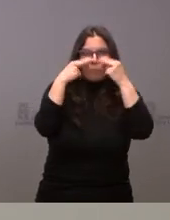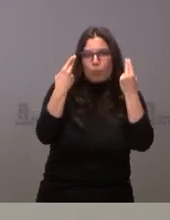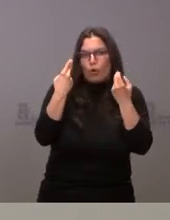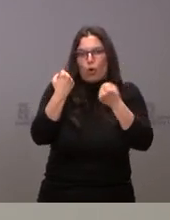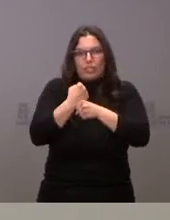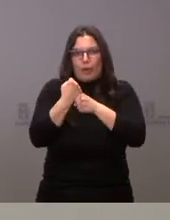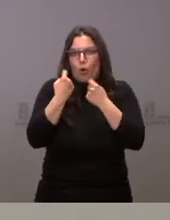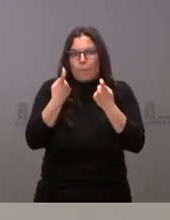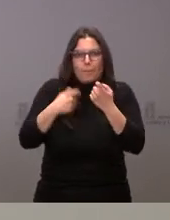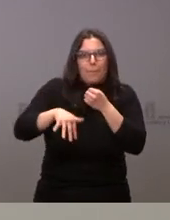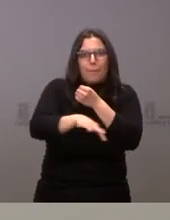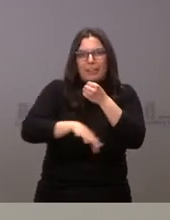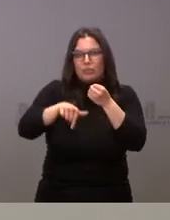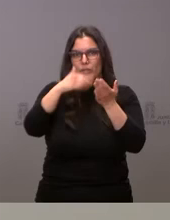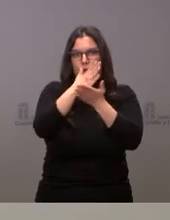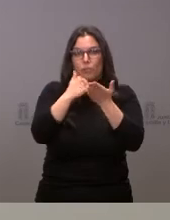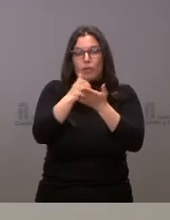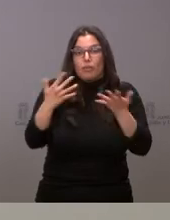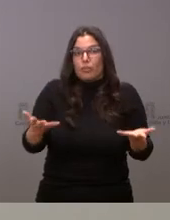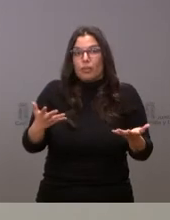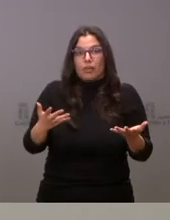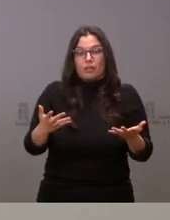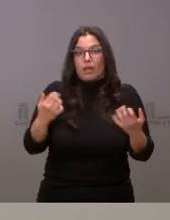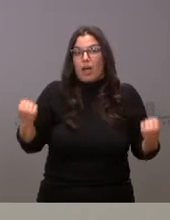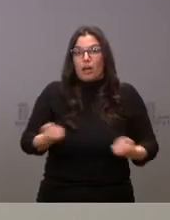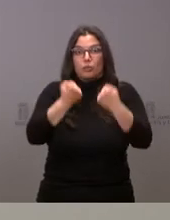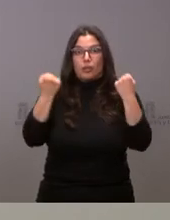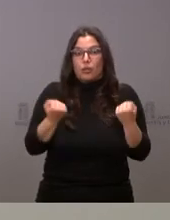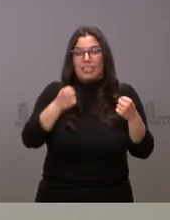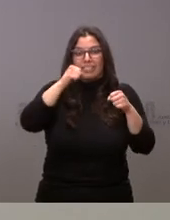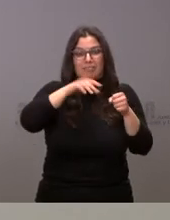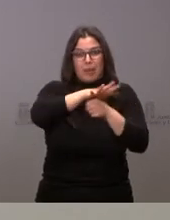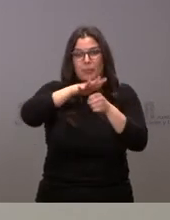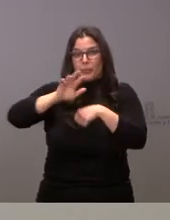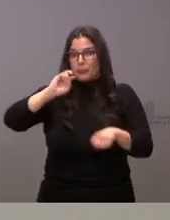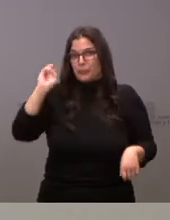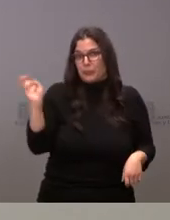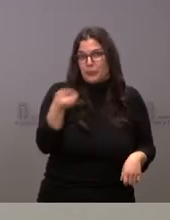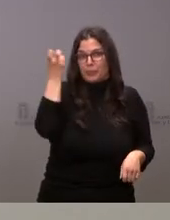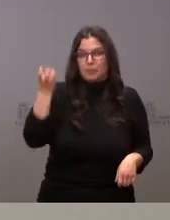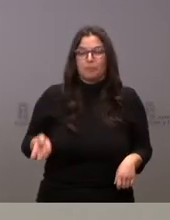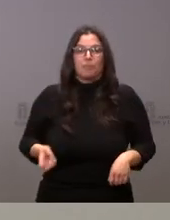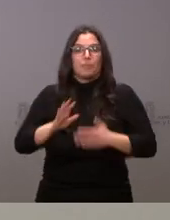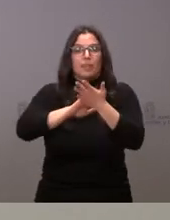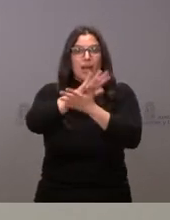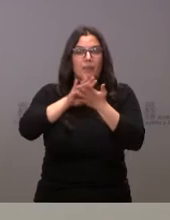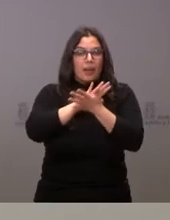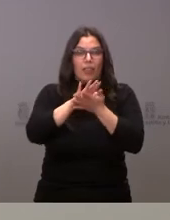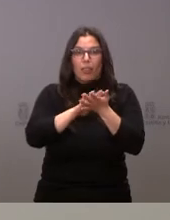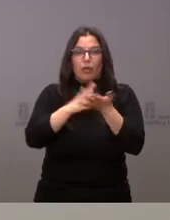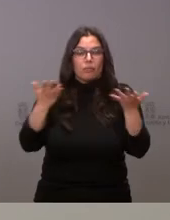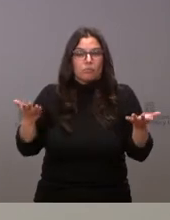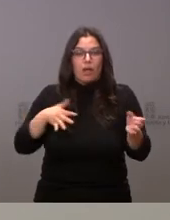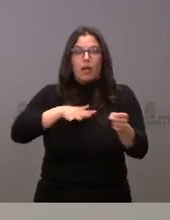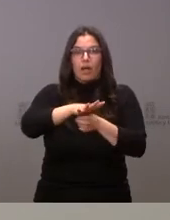esencial en nuestra comunidad autónoma y, por tanto, aquí tenemos actuaciones en diversos ámbitos competenciales. Hemos hablado desde el